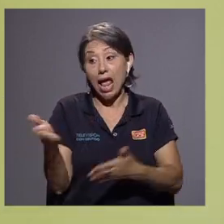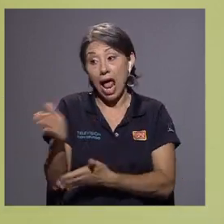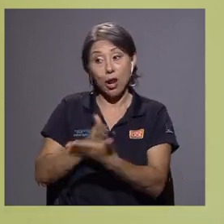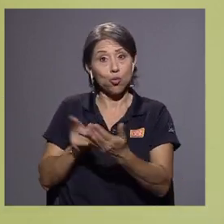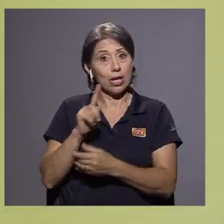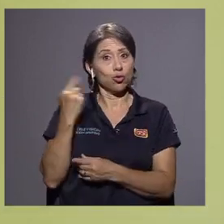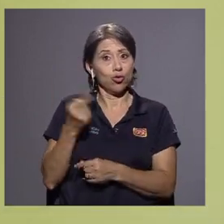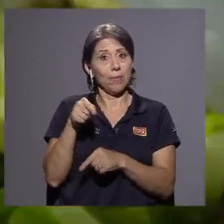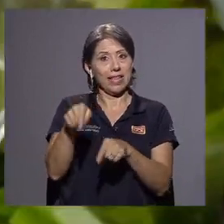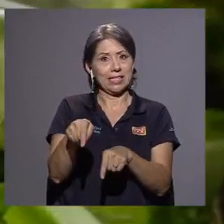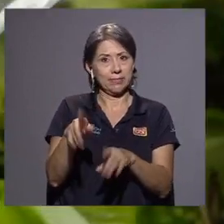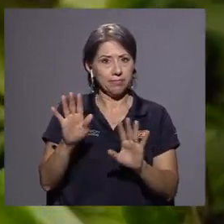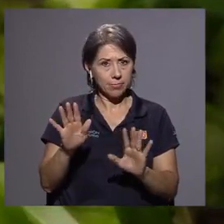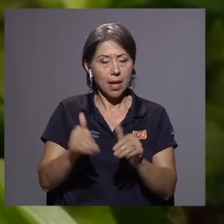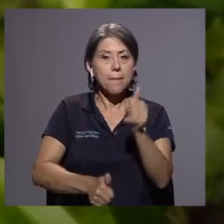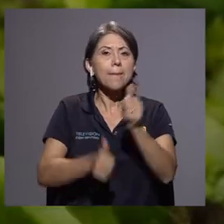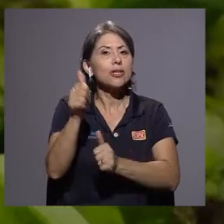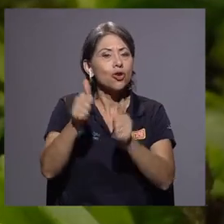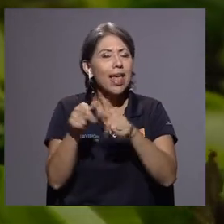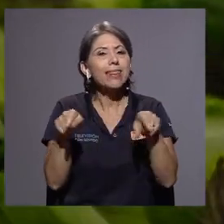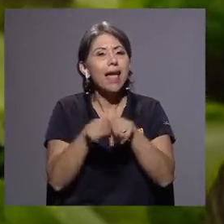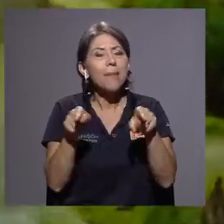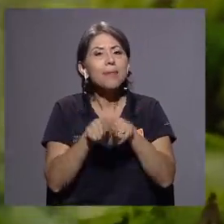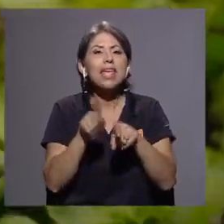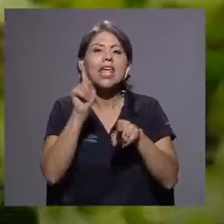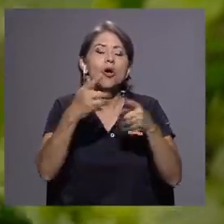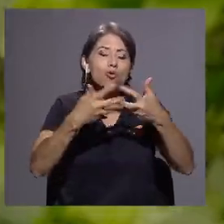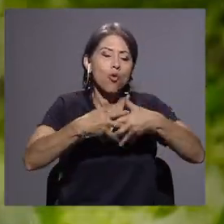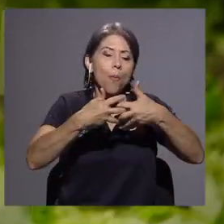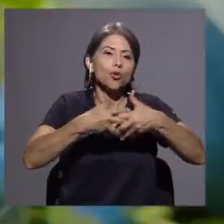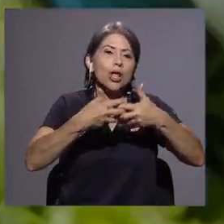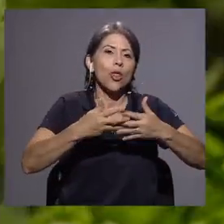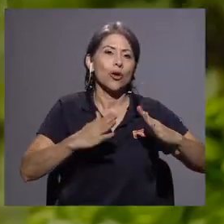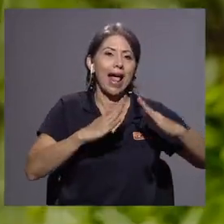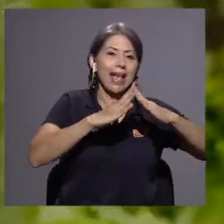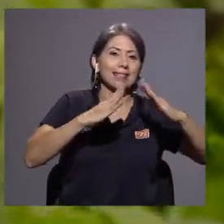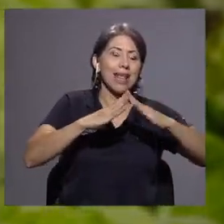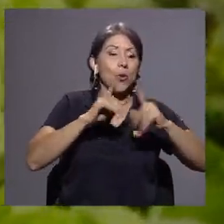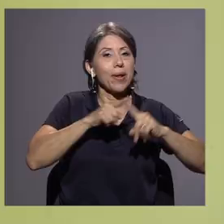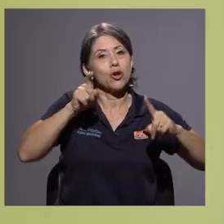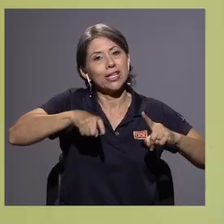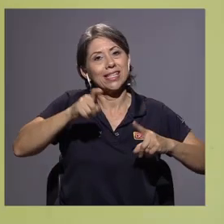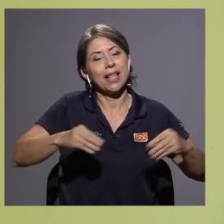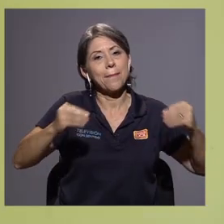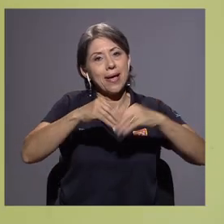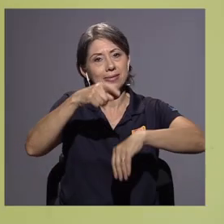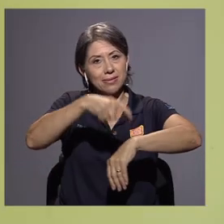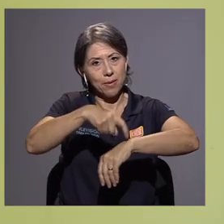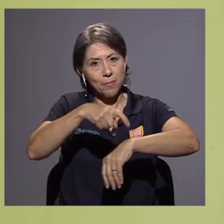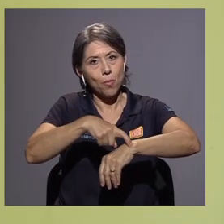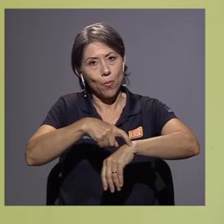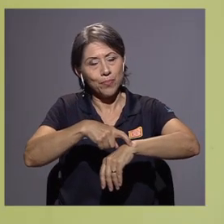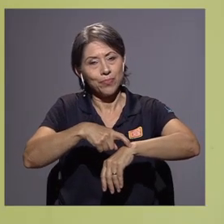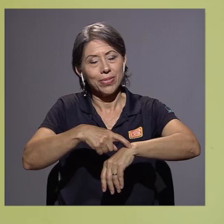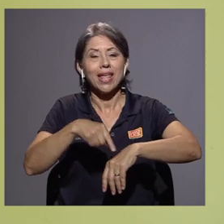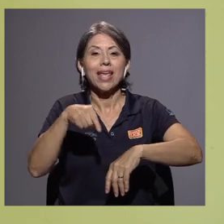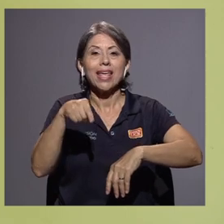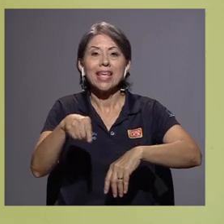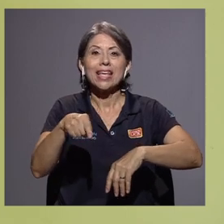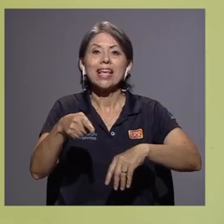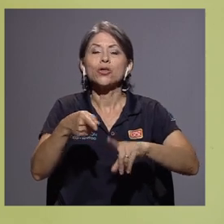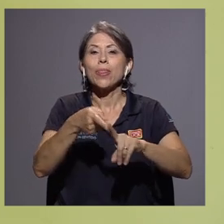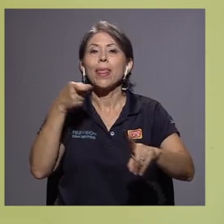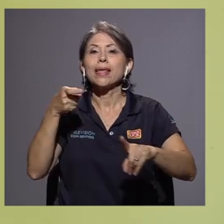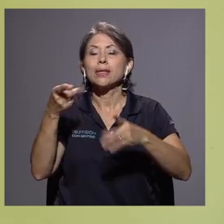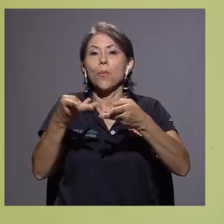compostabilidad industrial, sino la mayoría también se degradan en un compostador casero, sin embargo, en un poco más de tiempo, y son derivadas de un